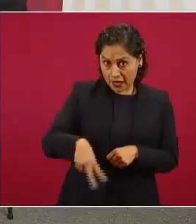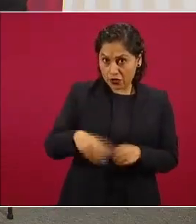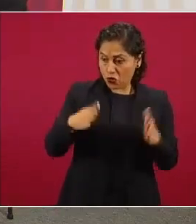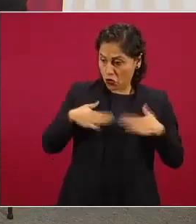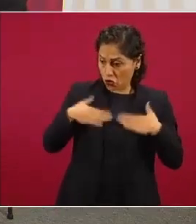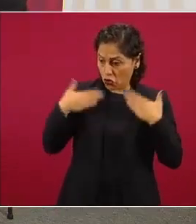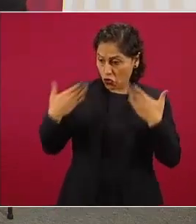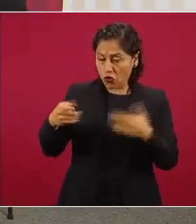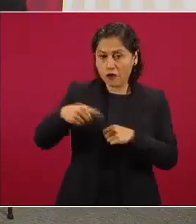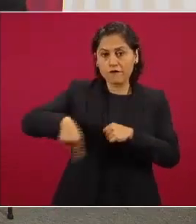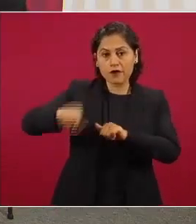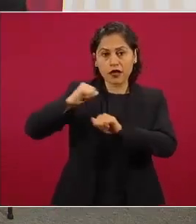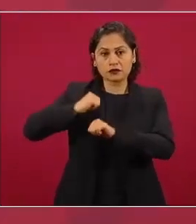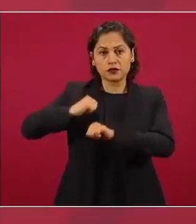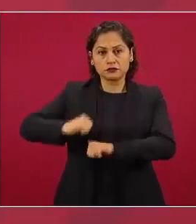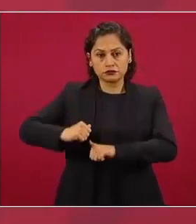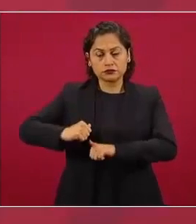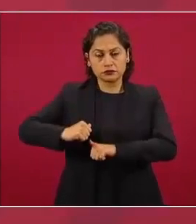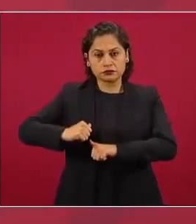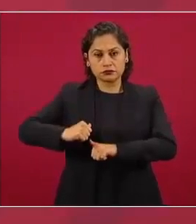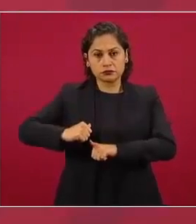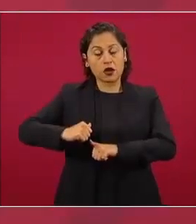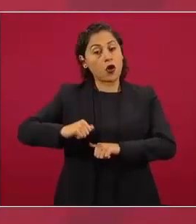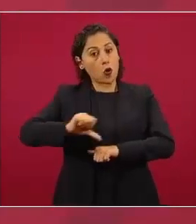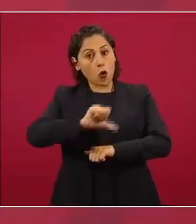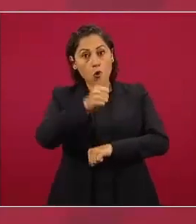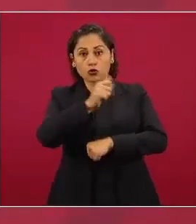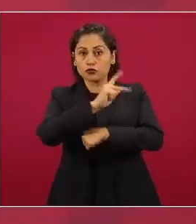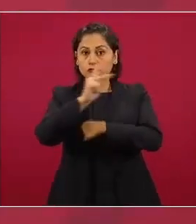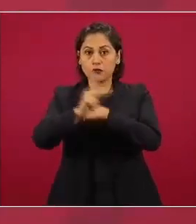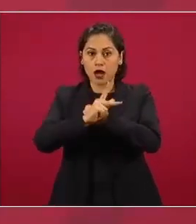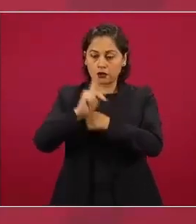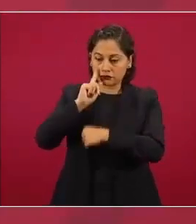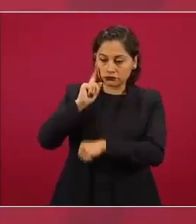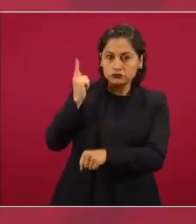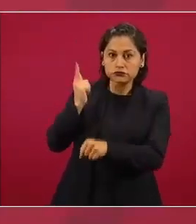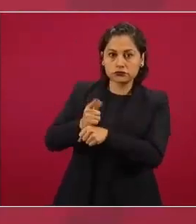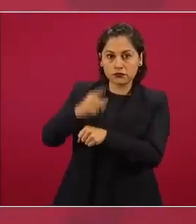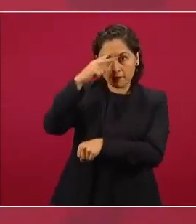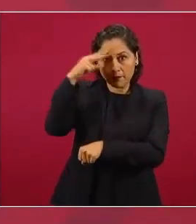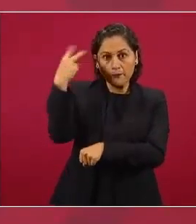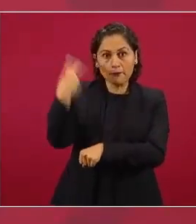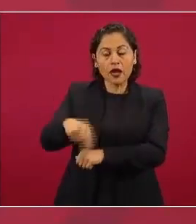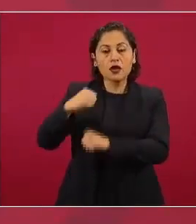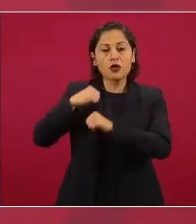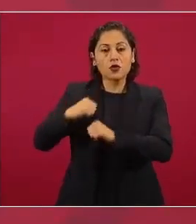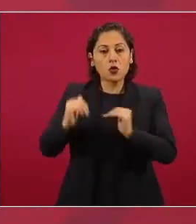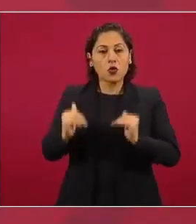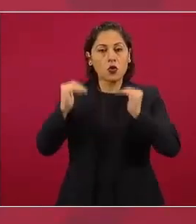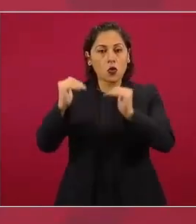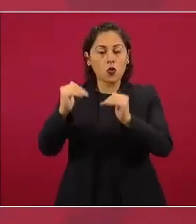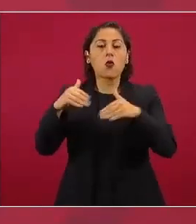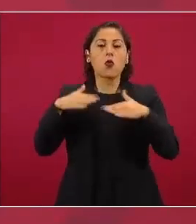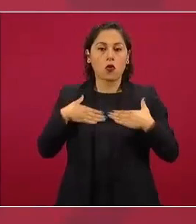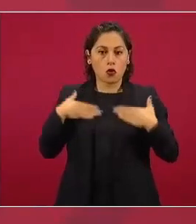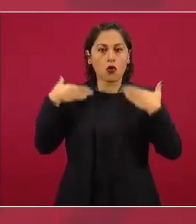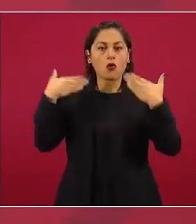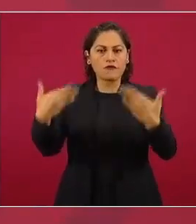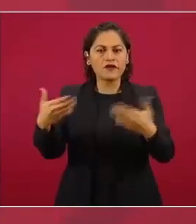nos tienen confianza porque hemos emprendido una lucha en contra de la corrupción